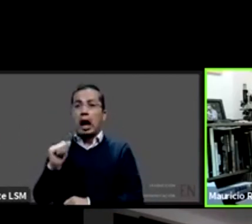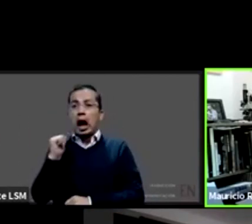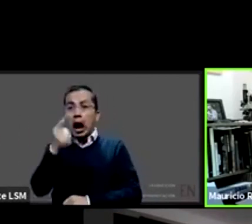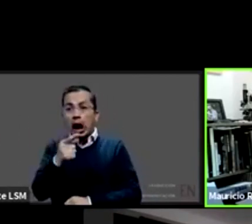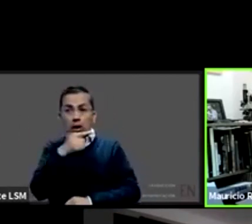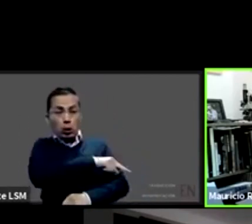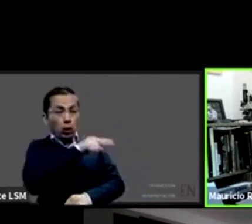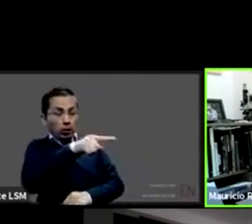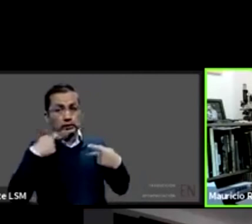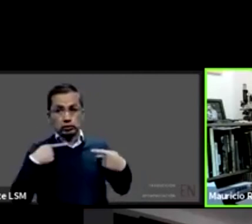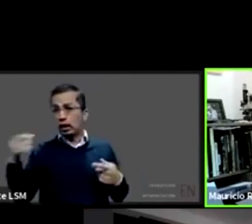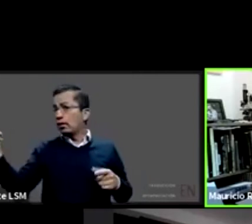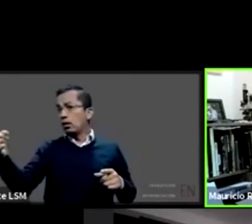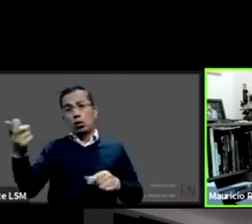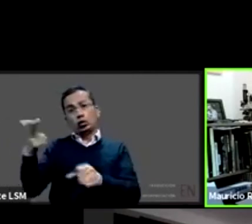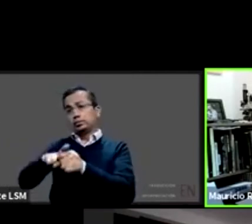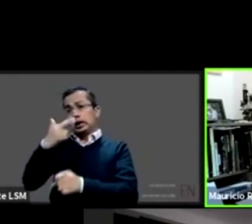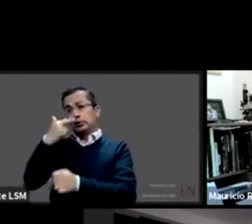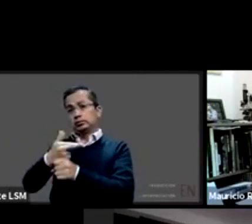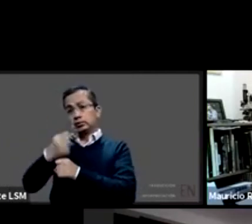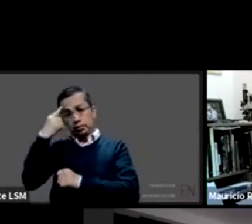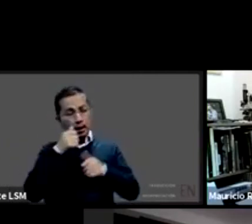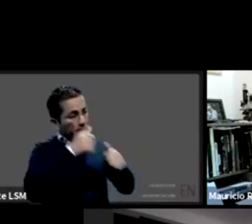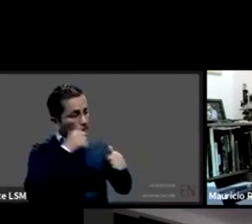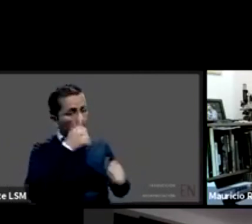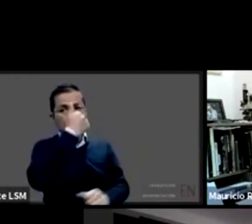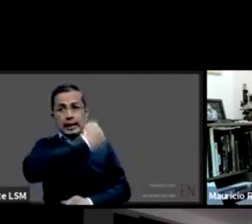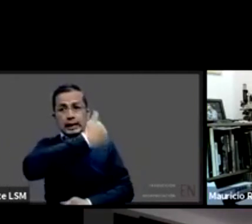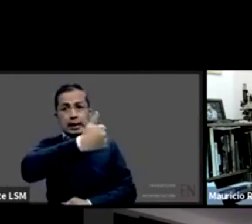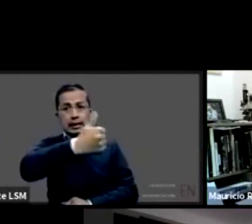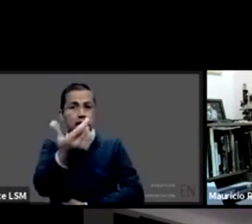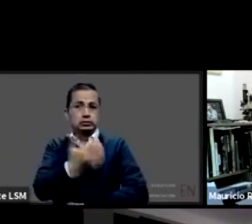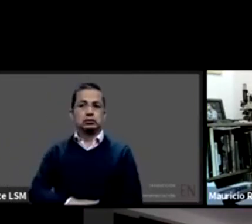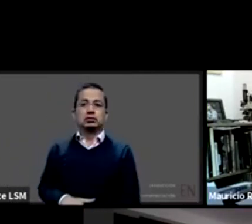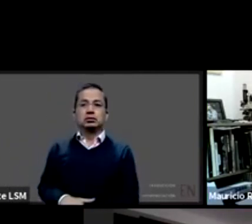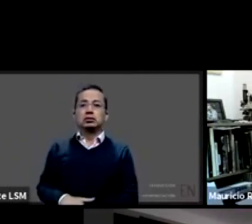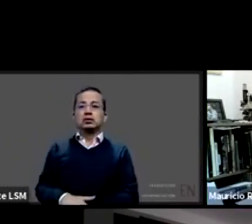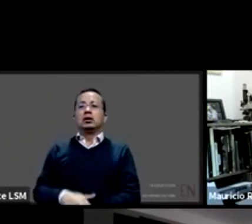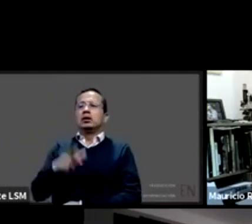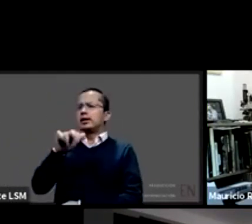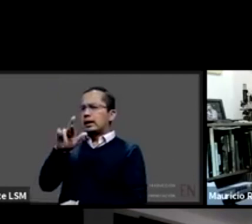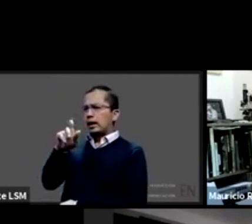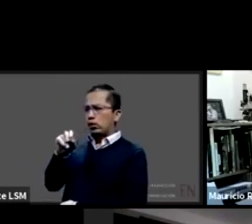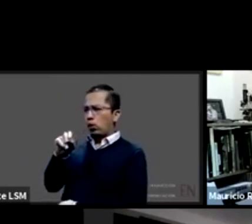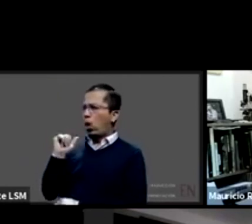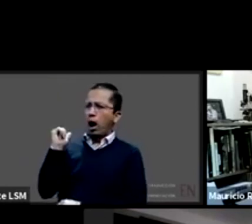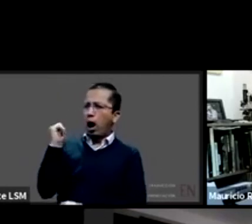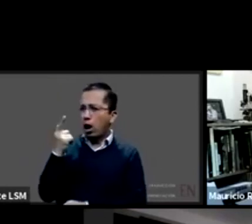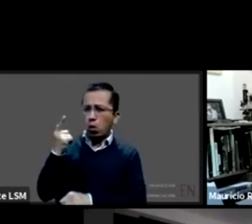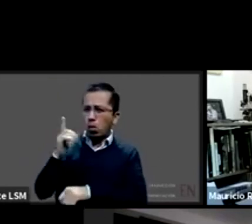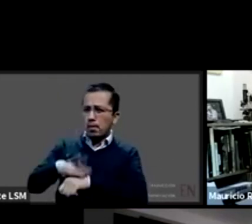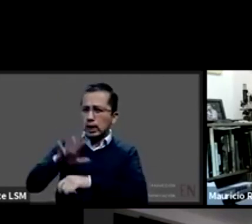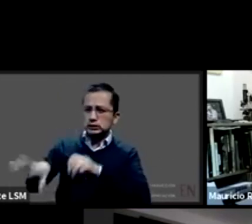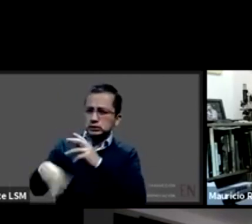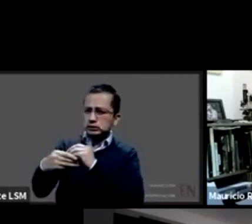a cada a cada situación Ricardo algo que agregará a esto sí Pamela con mucho gusto mira yo creo que la